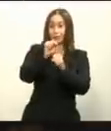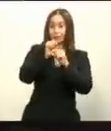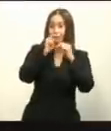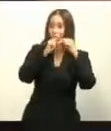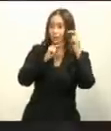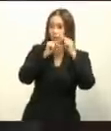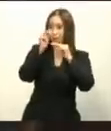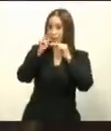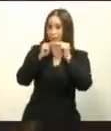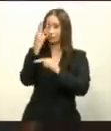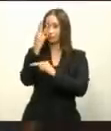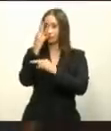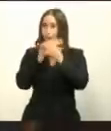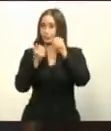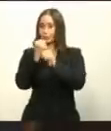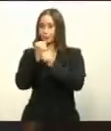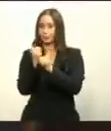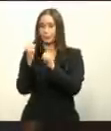próximos cuatro años.